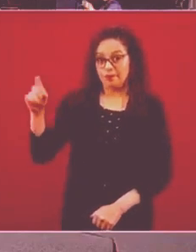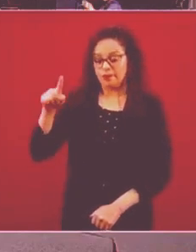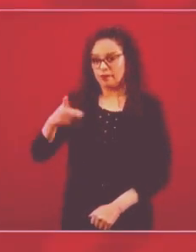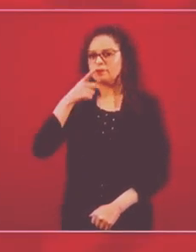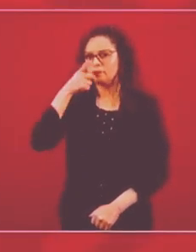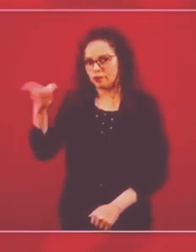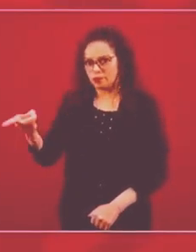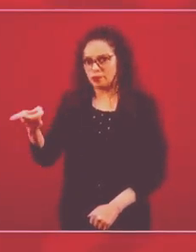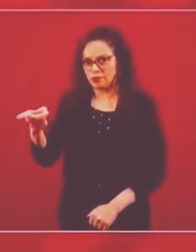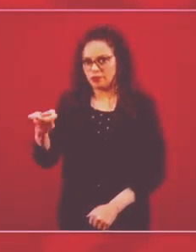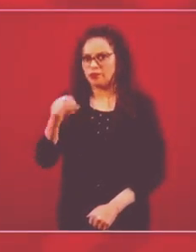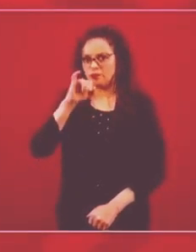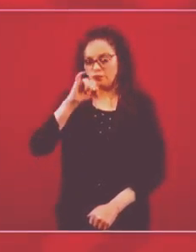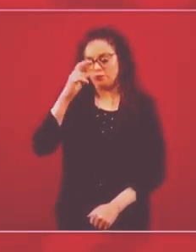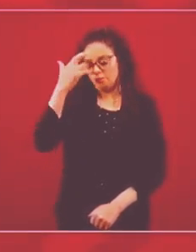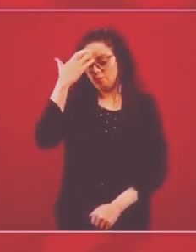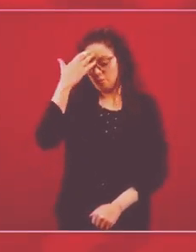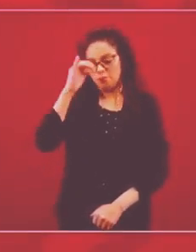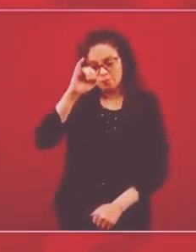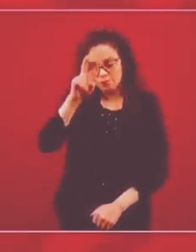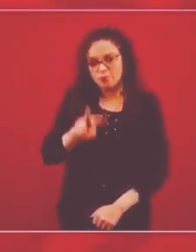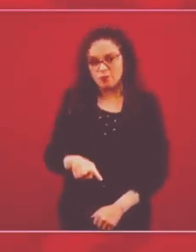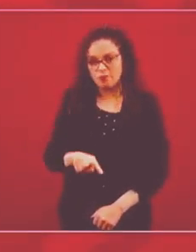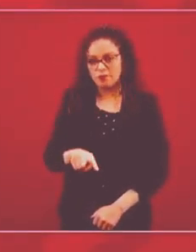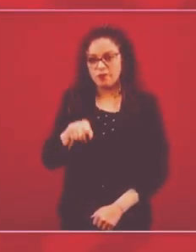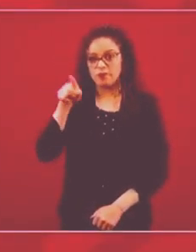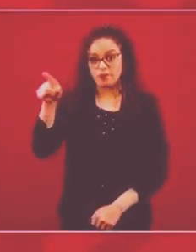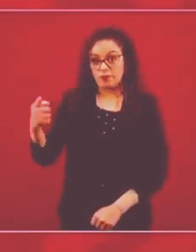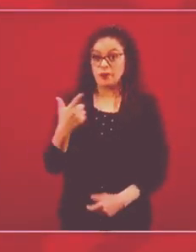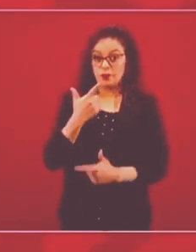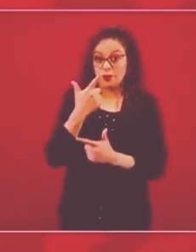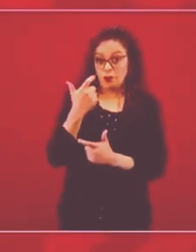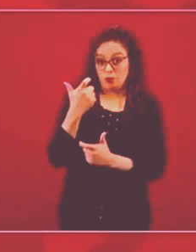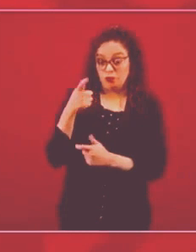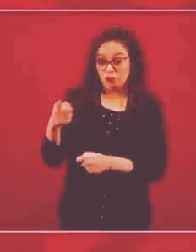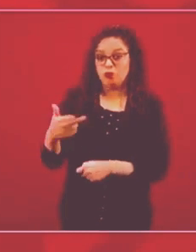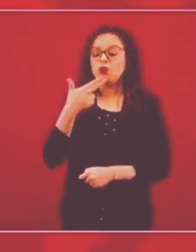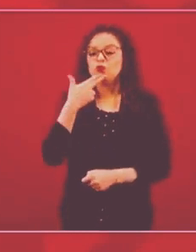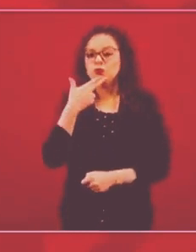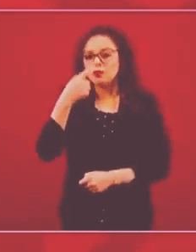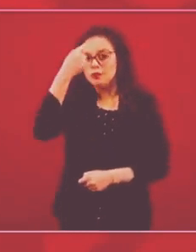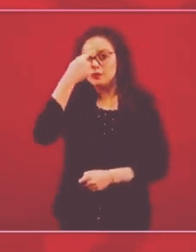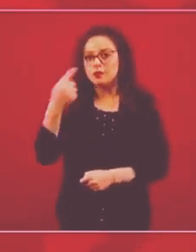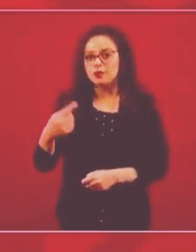para cometer homicidios en México.